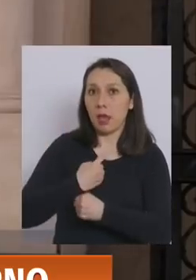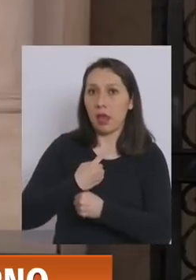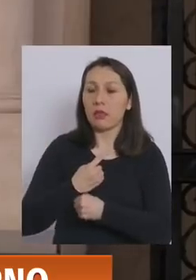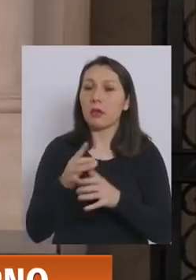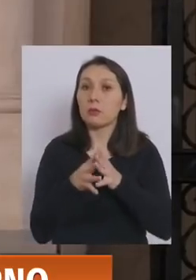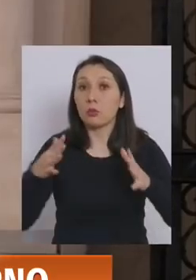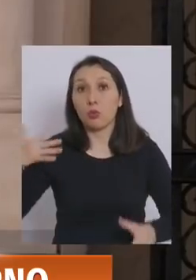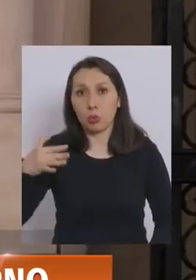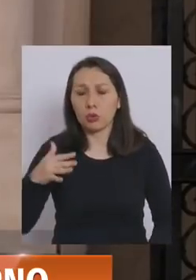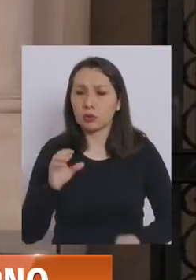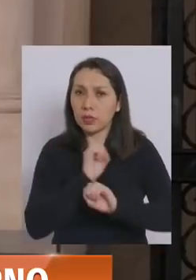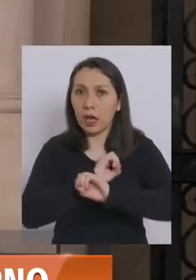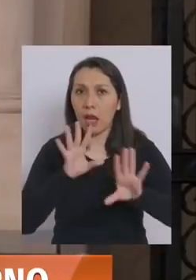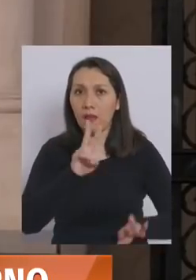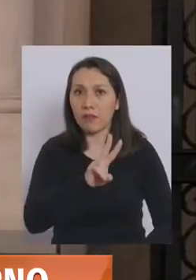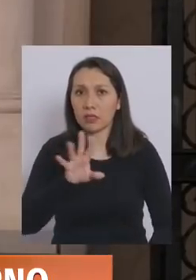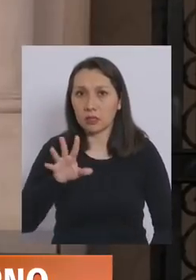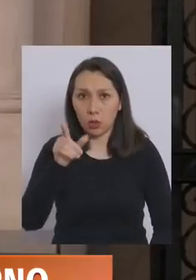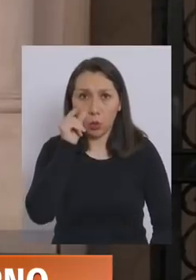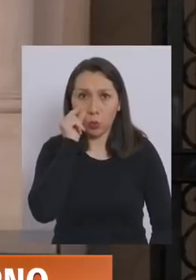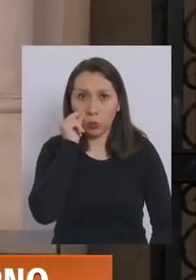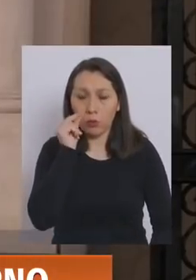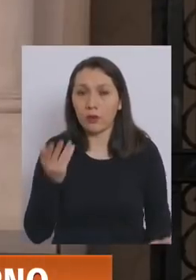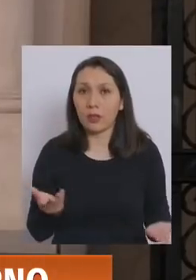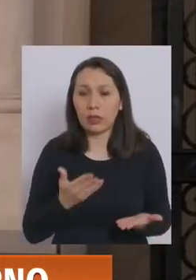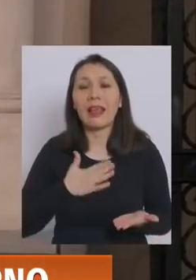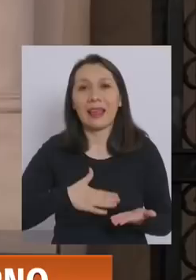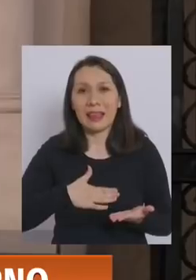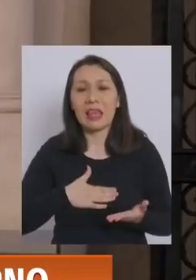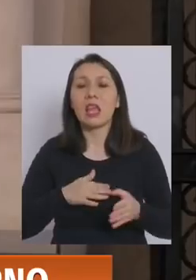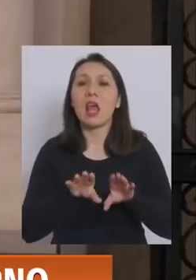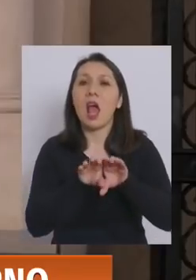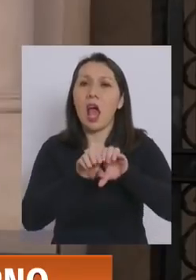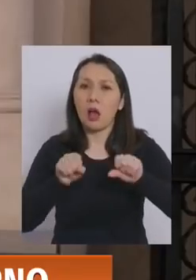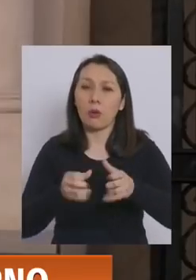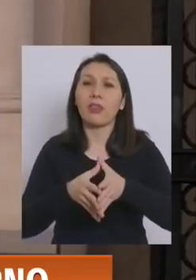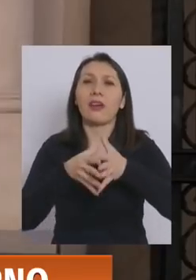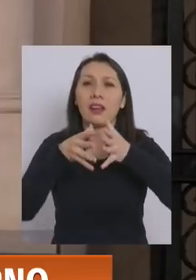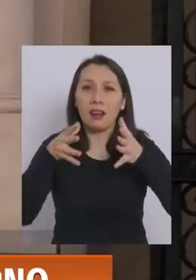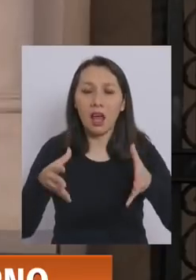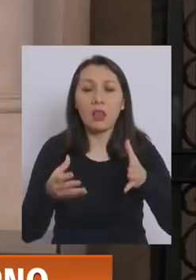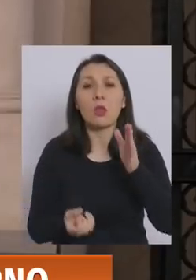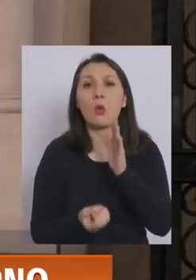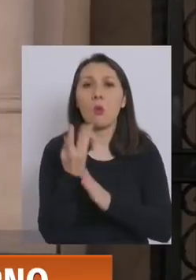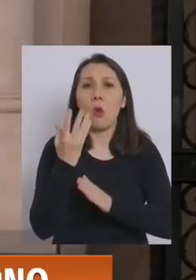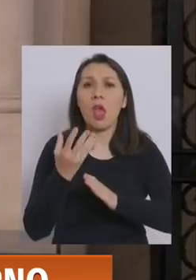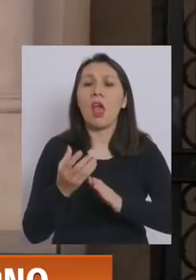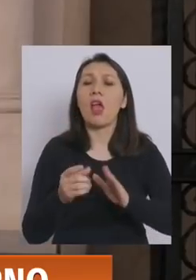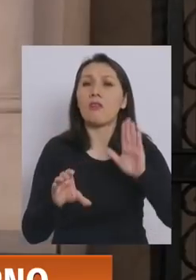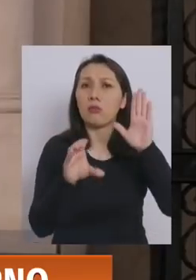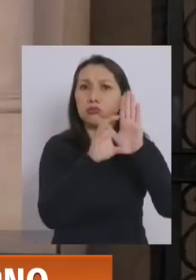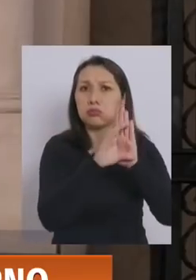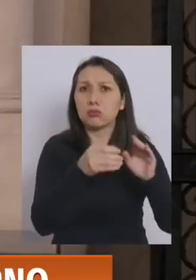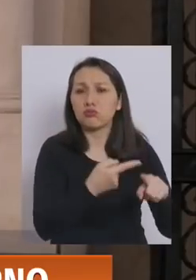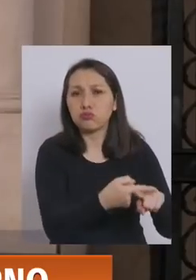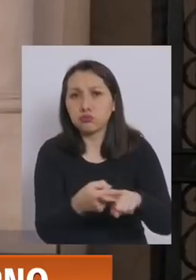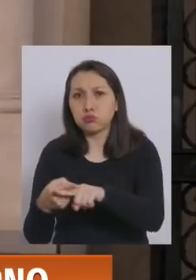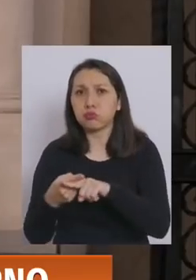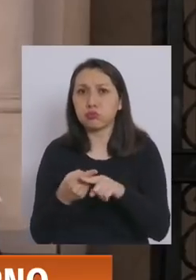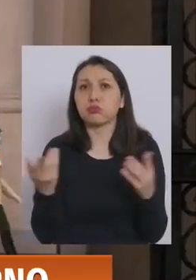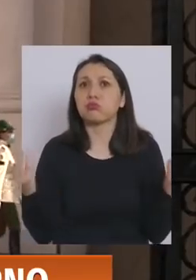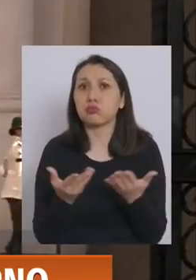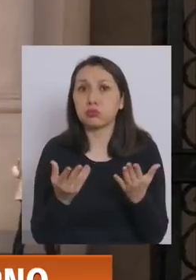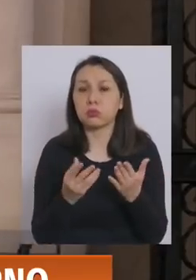muy importante y muy claro el 25 de octubre. Quieren que lleguemos a acuerdos sustantivos para tener un nuevo pacto social, donde una parte